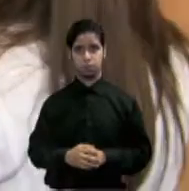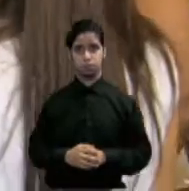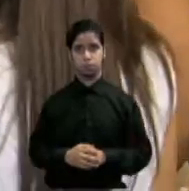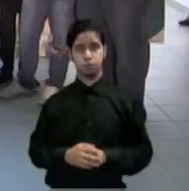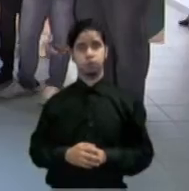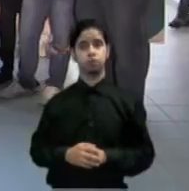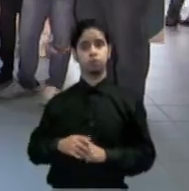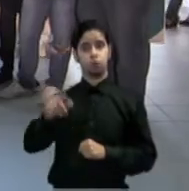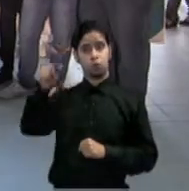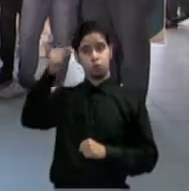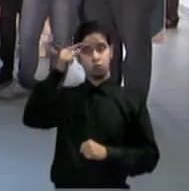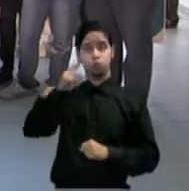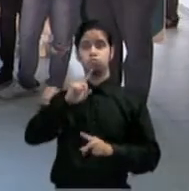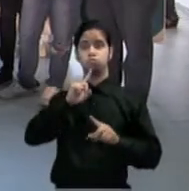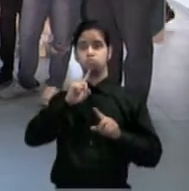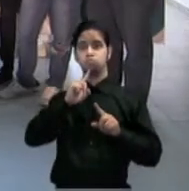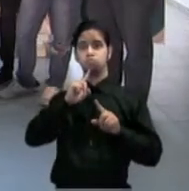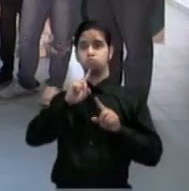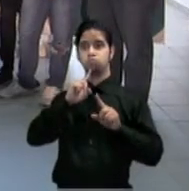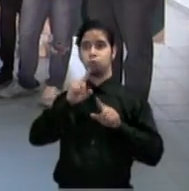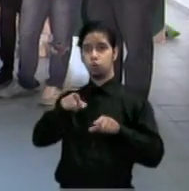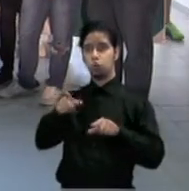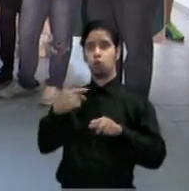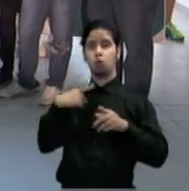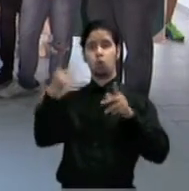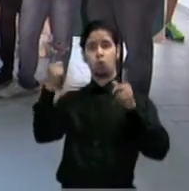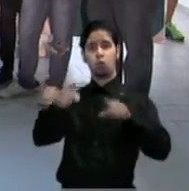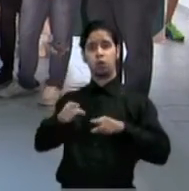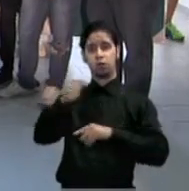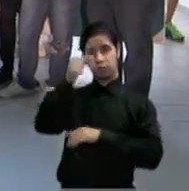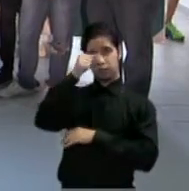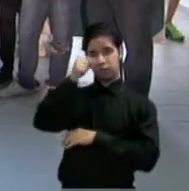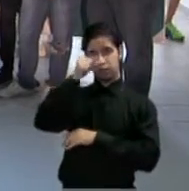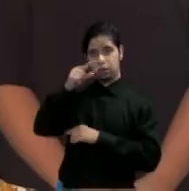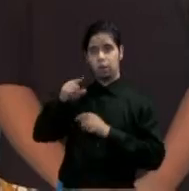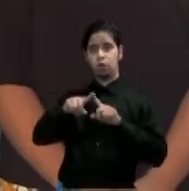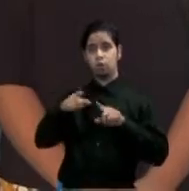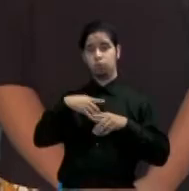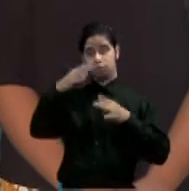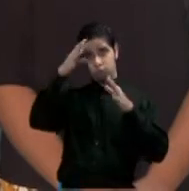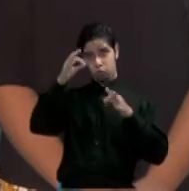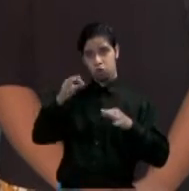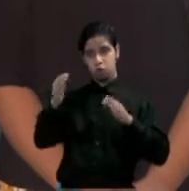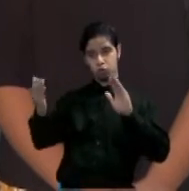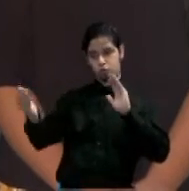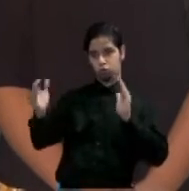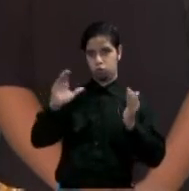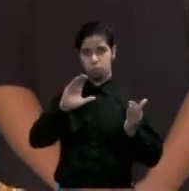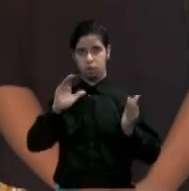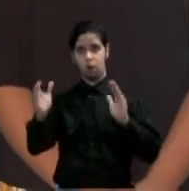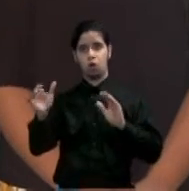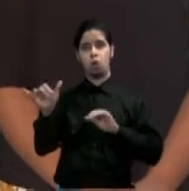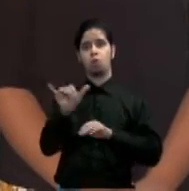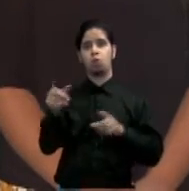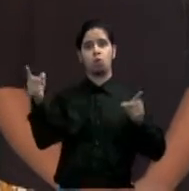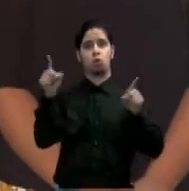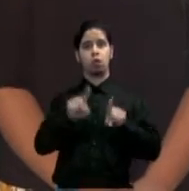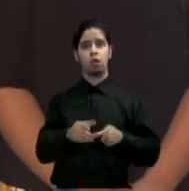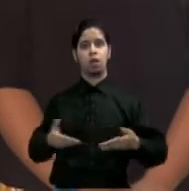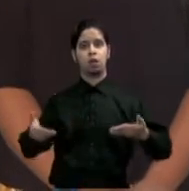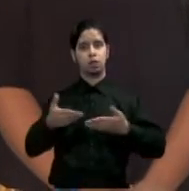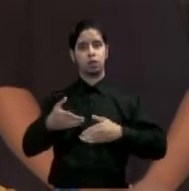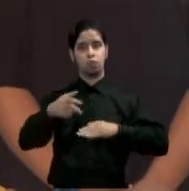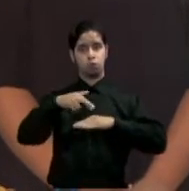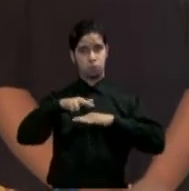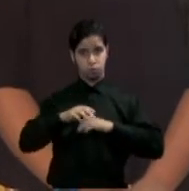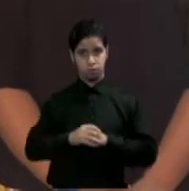financiera que vive en Grecia y afirmó que no se compara con la situación fiscal que confronta la finanza del gobierno de Puerto Rico. García